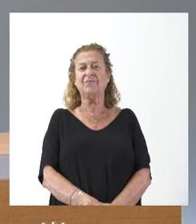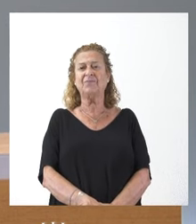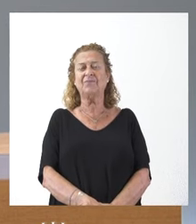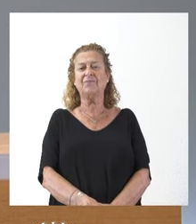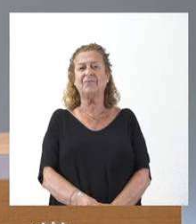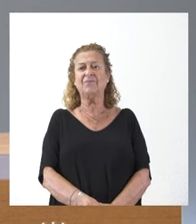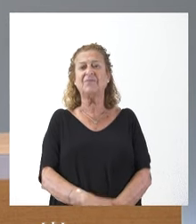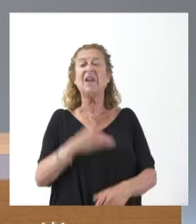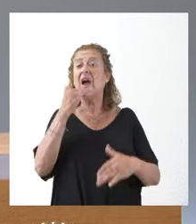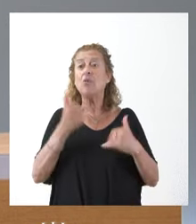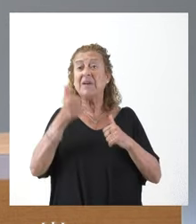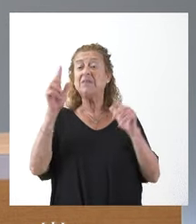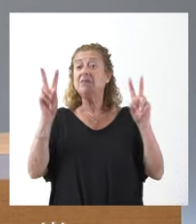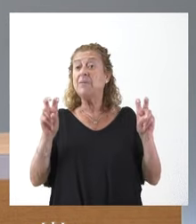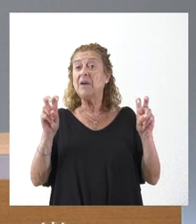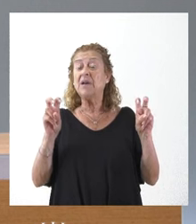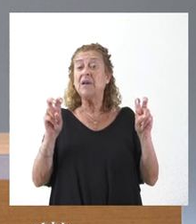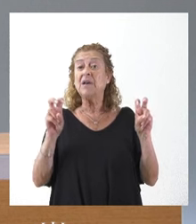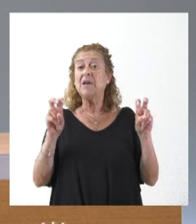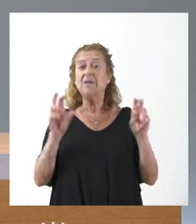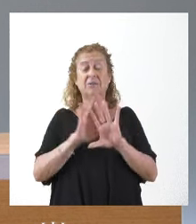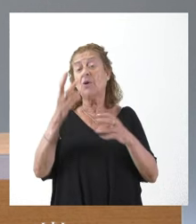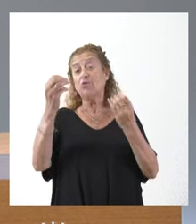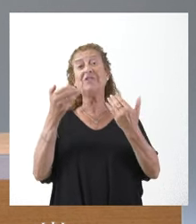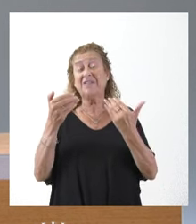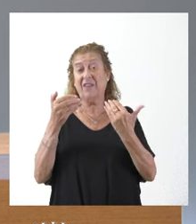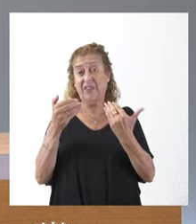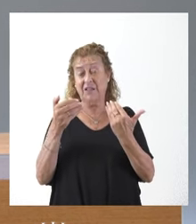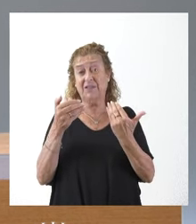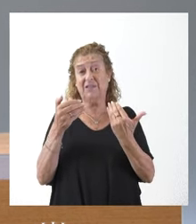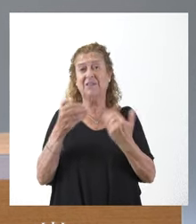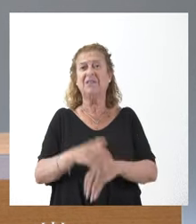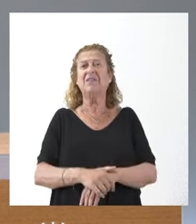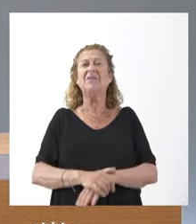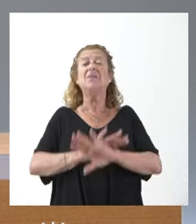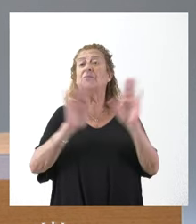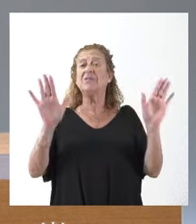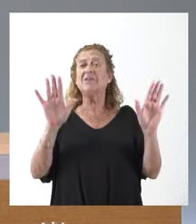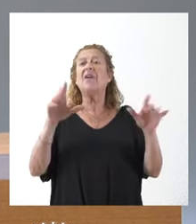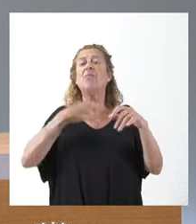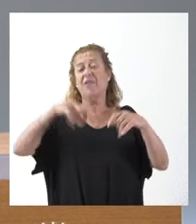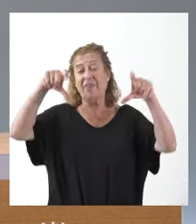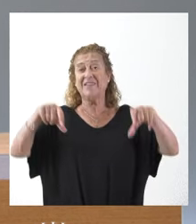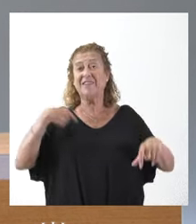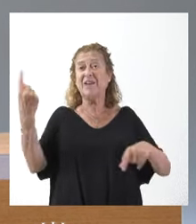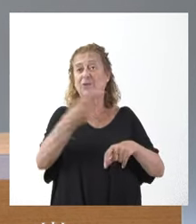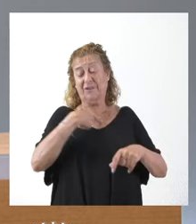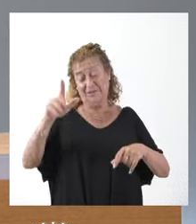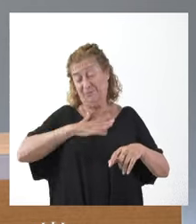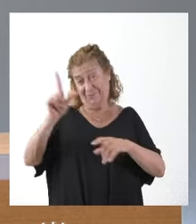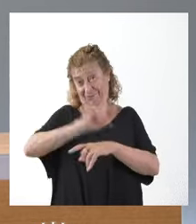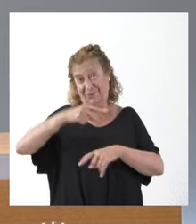¿Alguna otra cuestión? Pues muchas gracias. Pues van a poder descansar ustedes de las otras dos semanas.